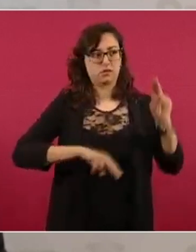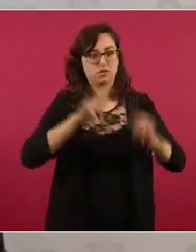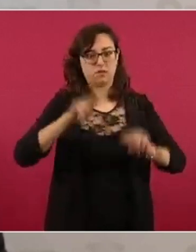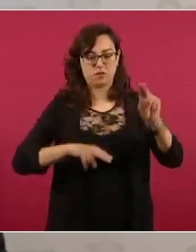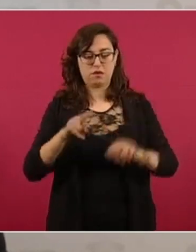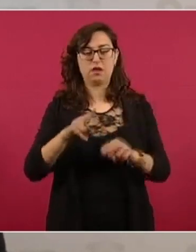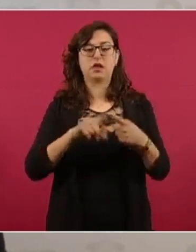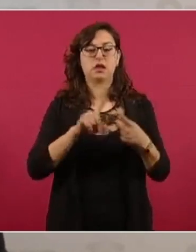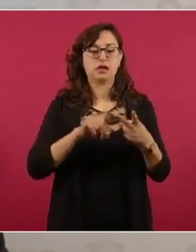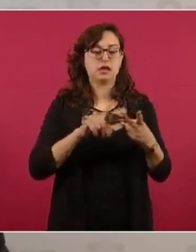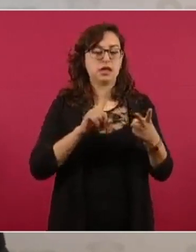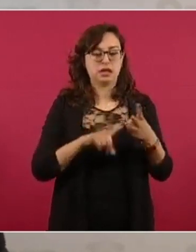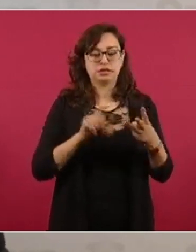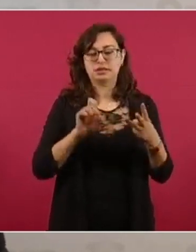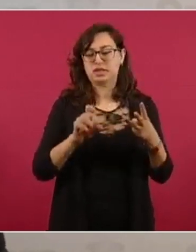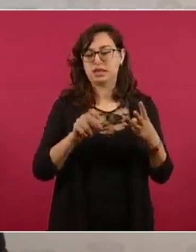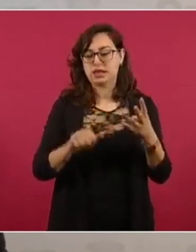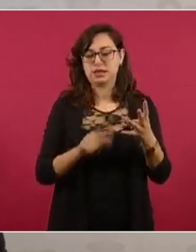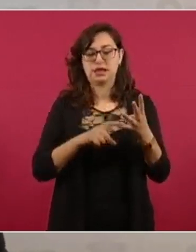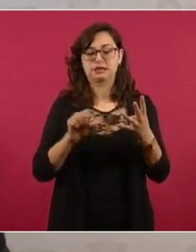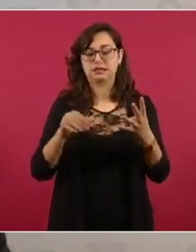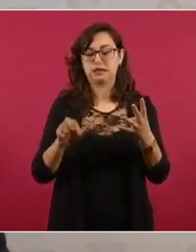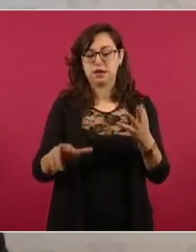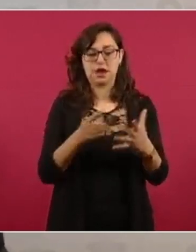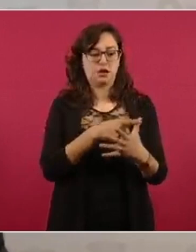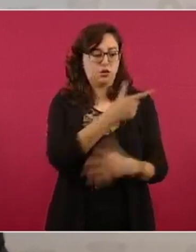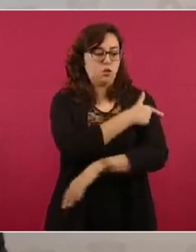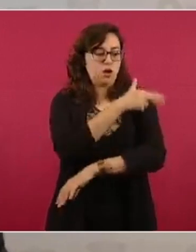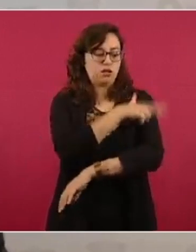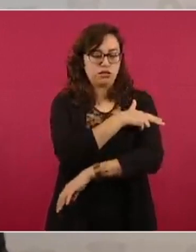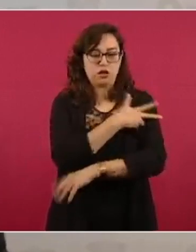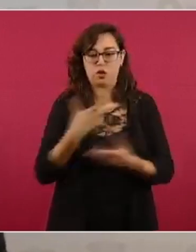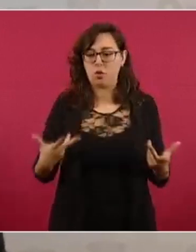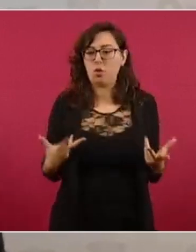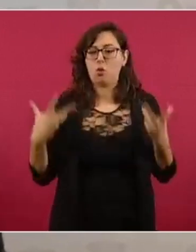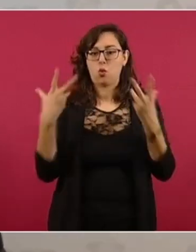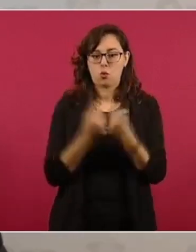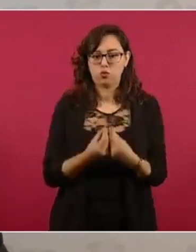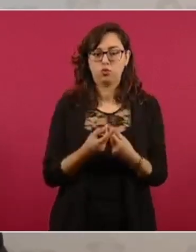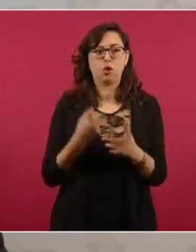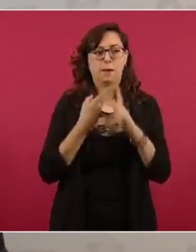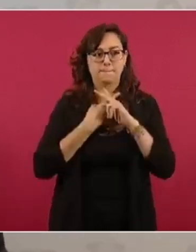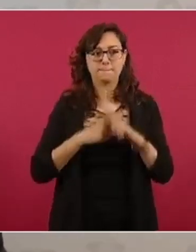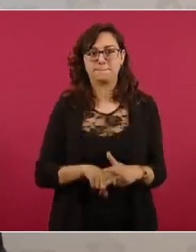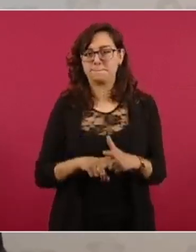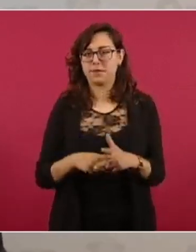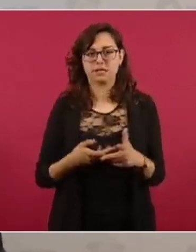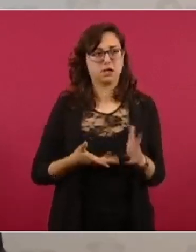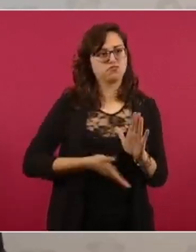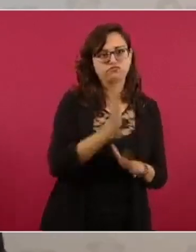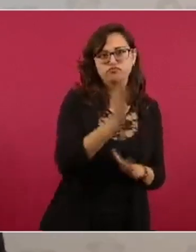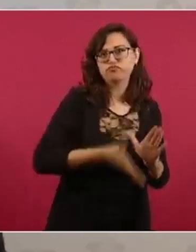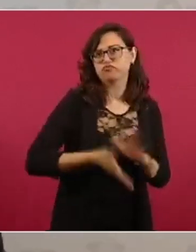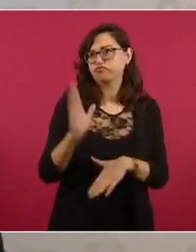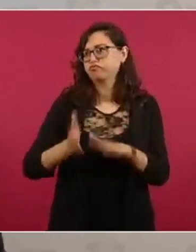Marina, el Ejército y la Guardia Nacional y se procedió a trabajar en tierra con las autoridades de